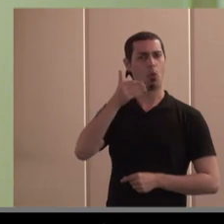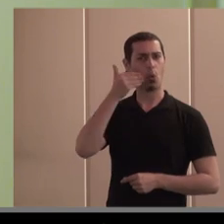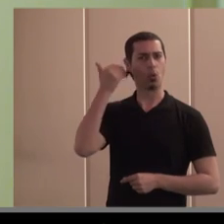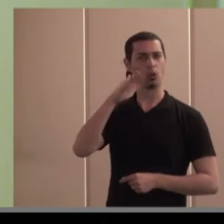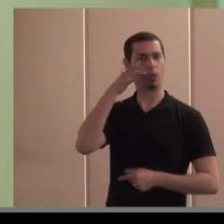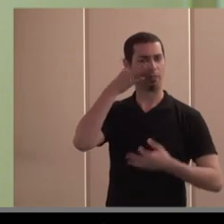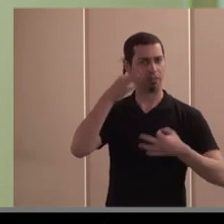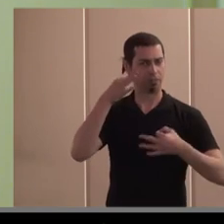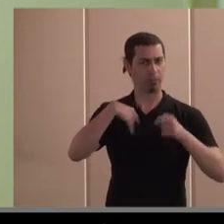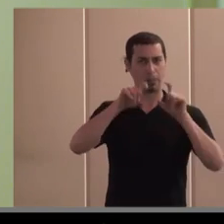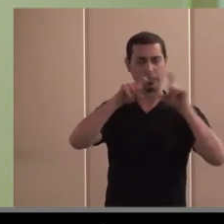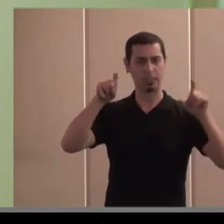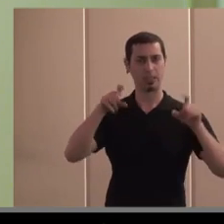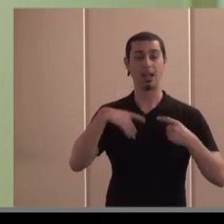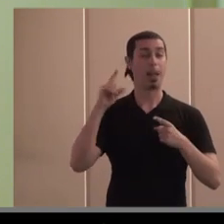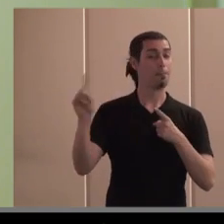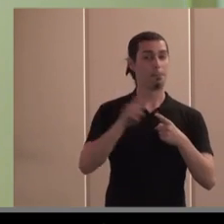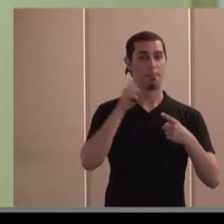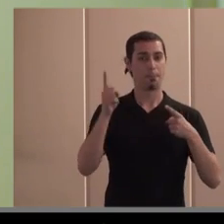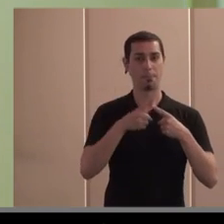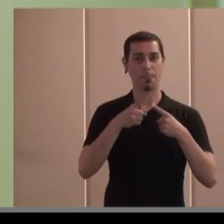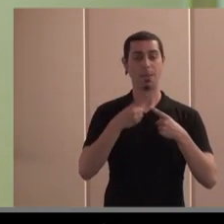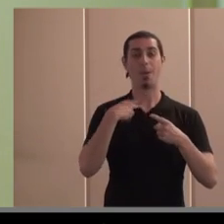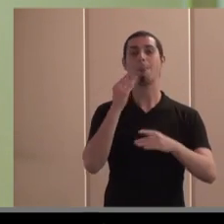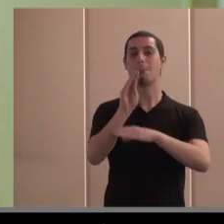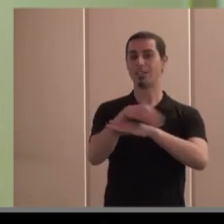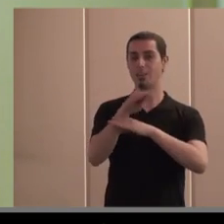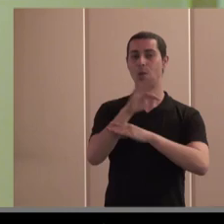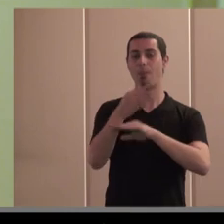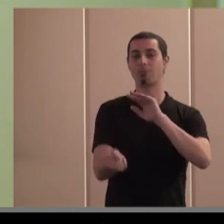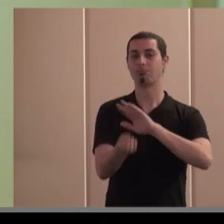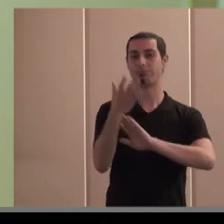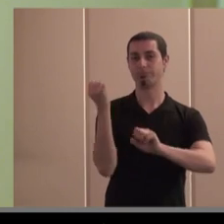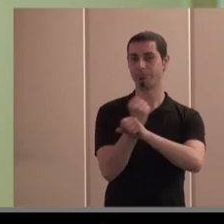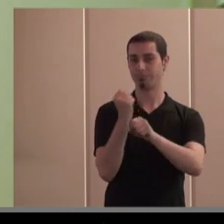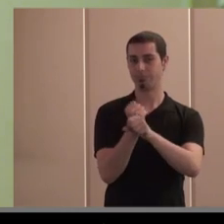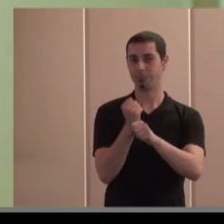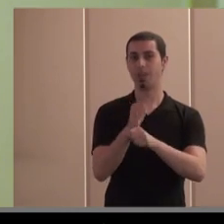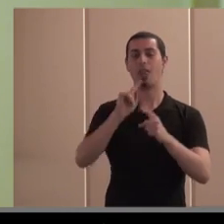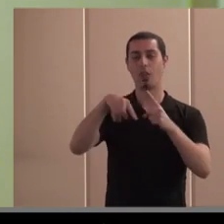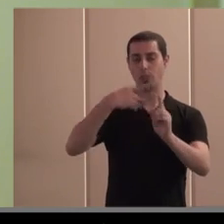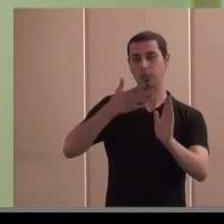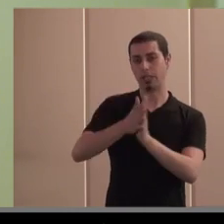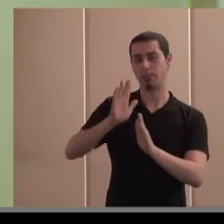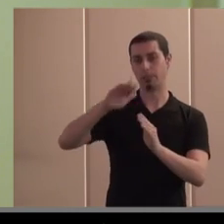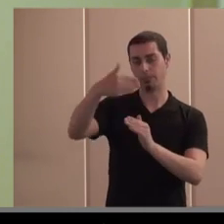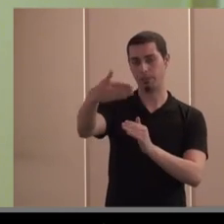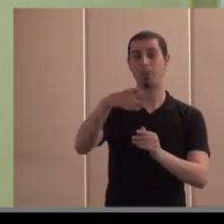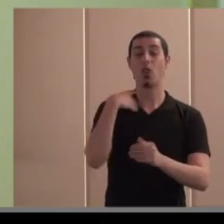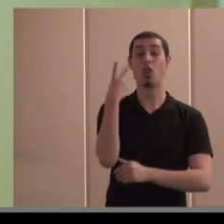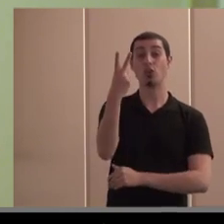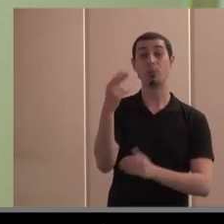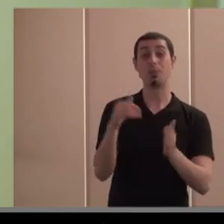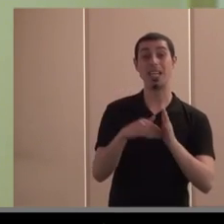realidad empresarial la primera de ellas es el mantenimiento y creación del empleo ahora lo diré más adelante vale pero en el año